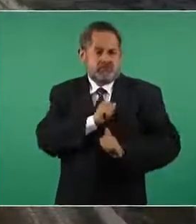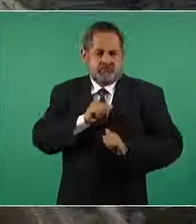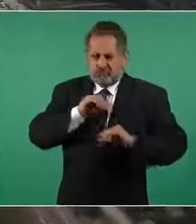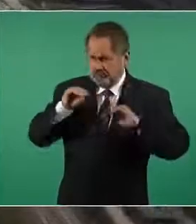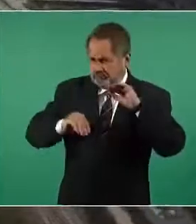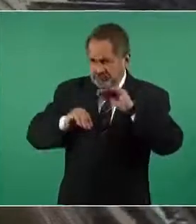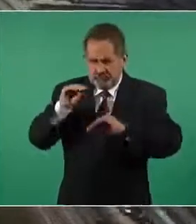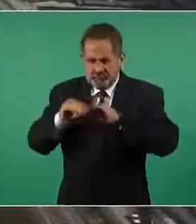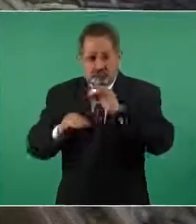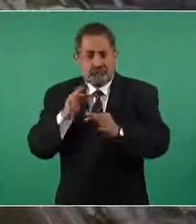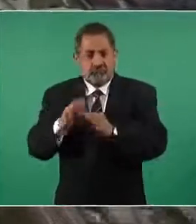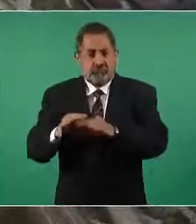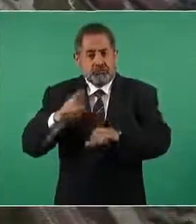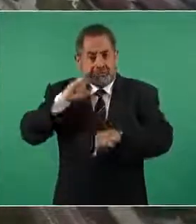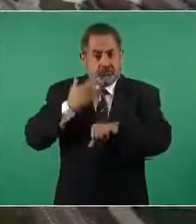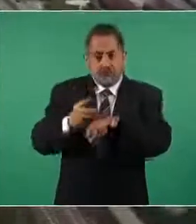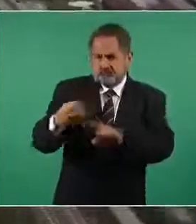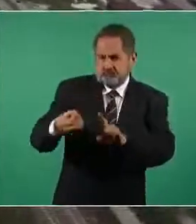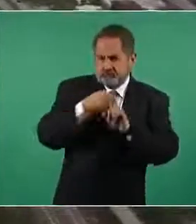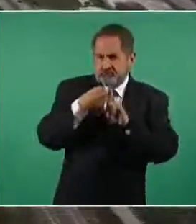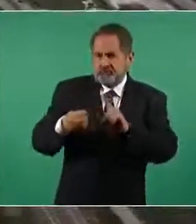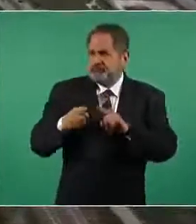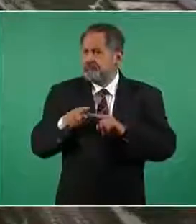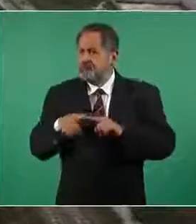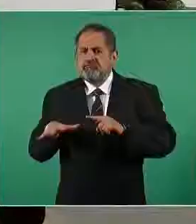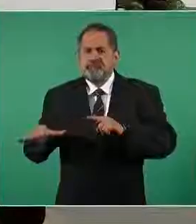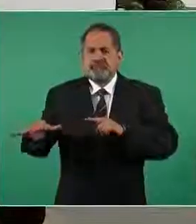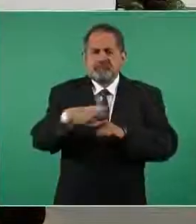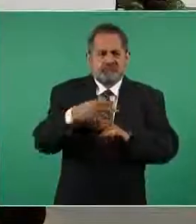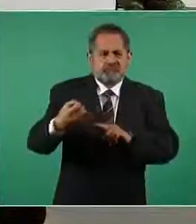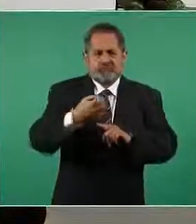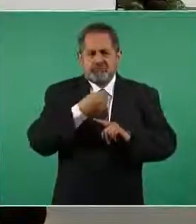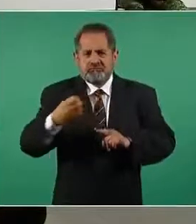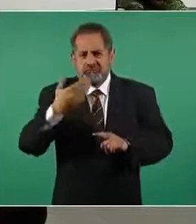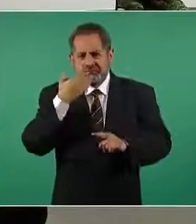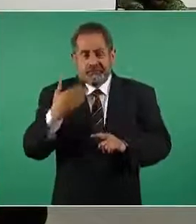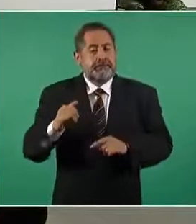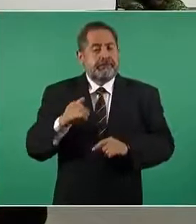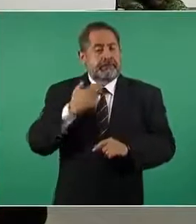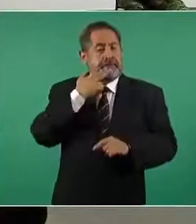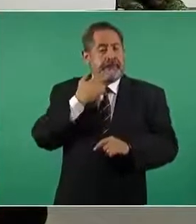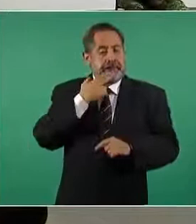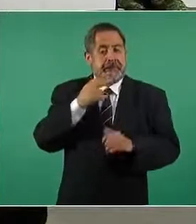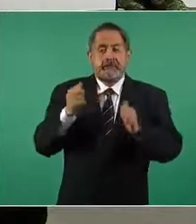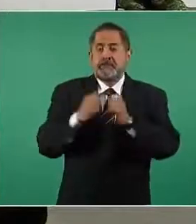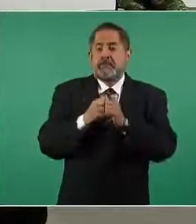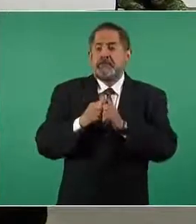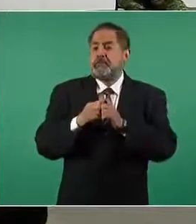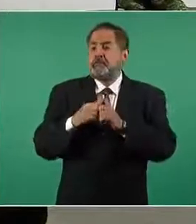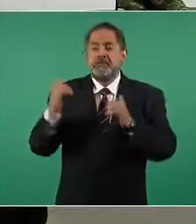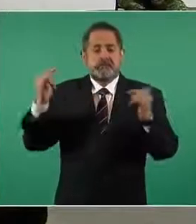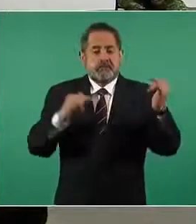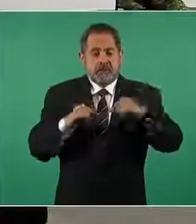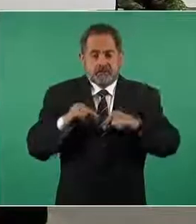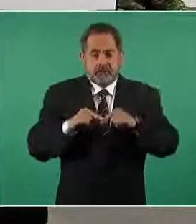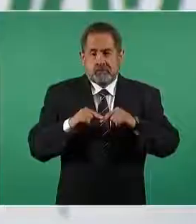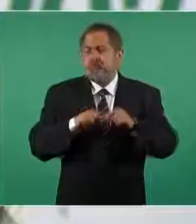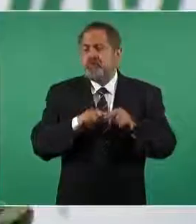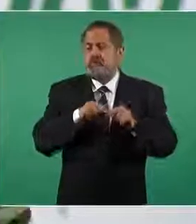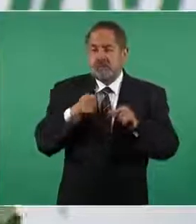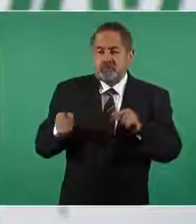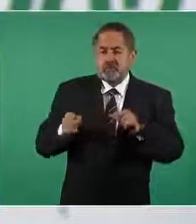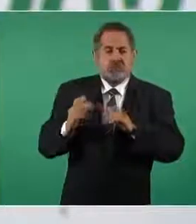incluyente en su responsabilidad de ordenamiento urbano y cercano por su conectividad a través de medios